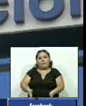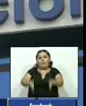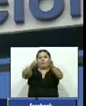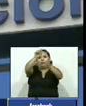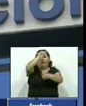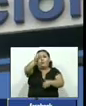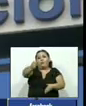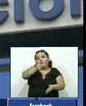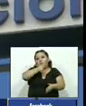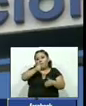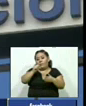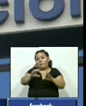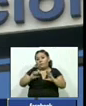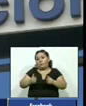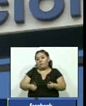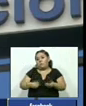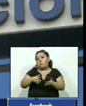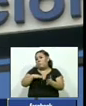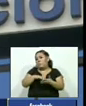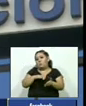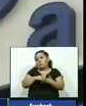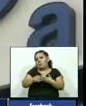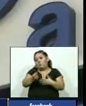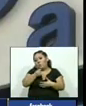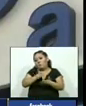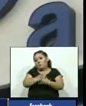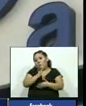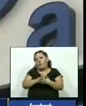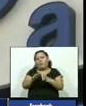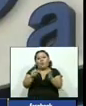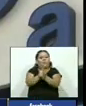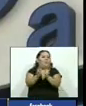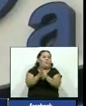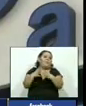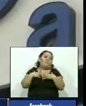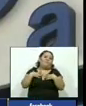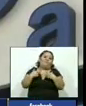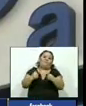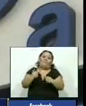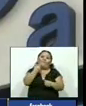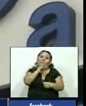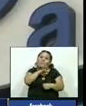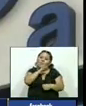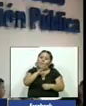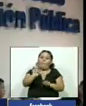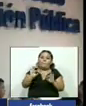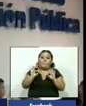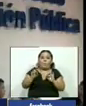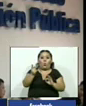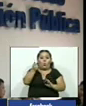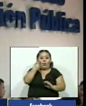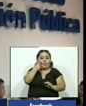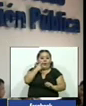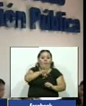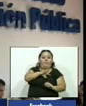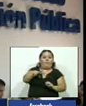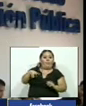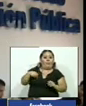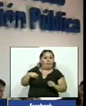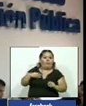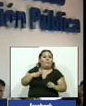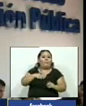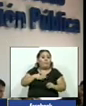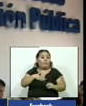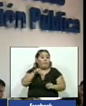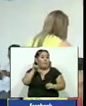Información Pública René Cárcamo anunció que deja su cargo por problemas de salud y para cuidar la integridad de su familia sin